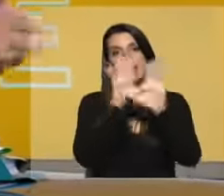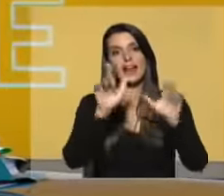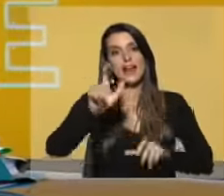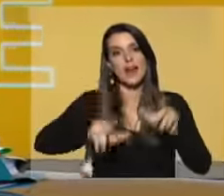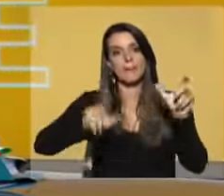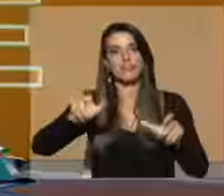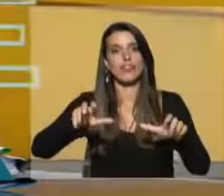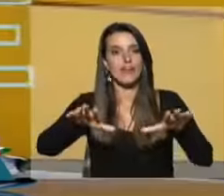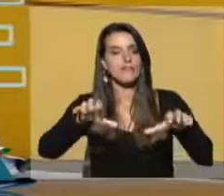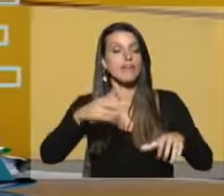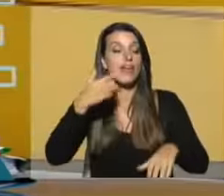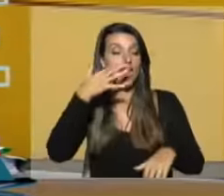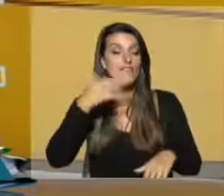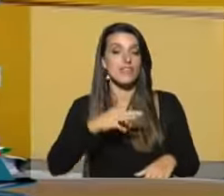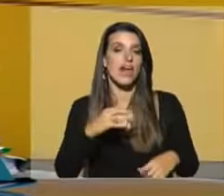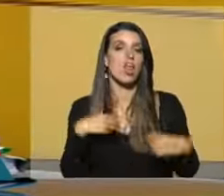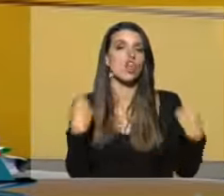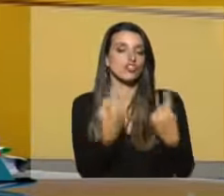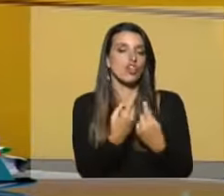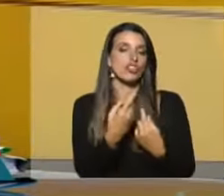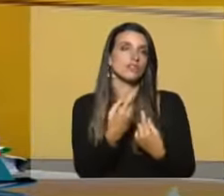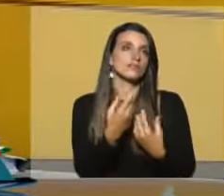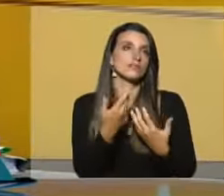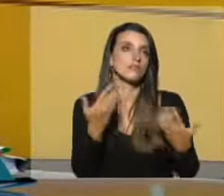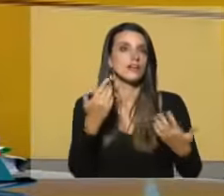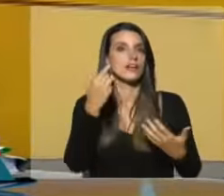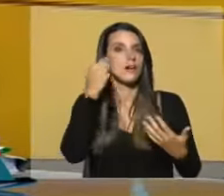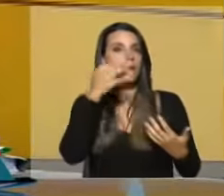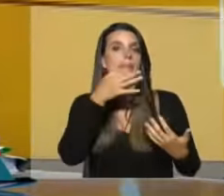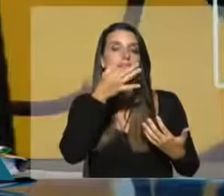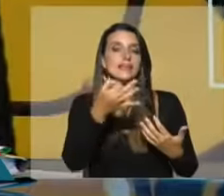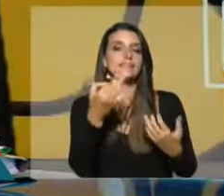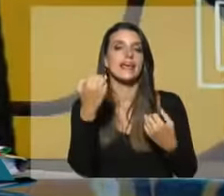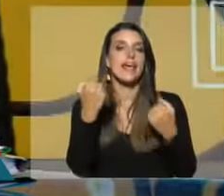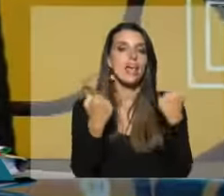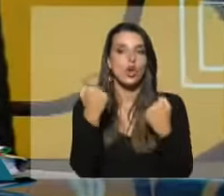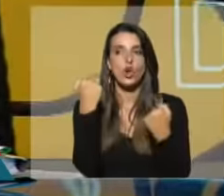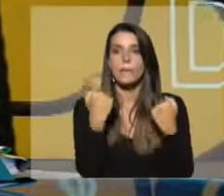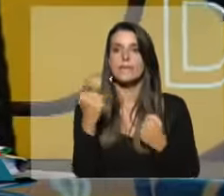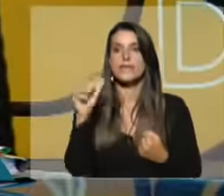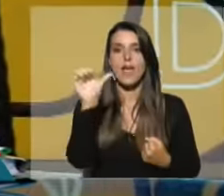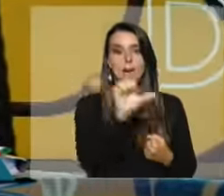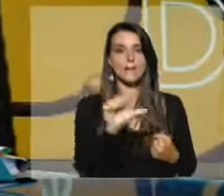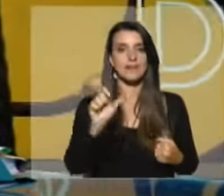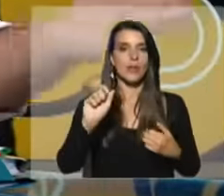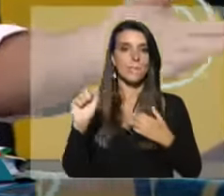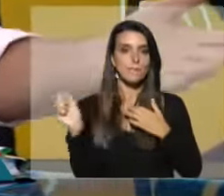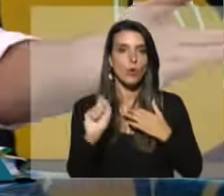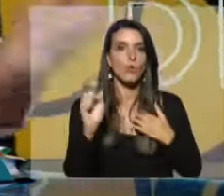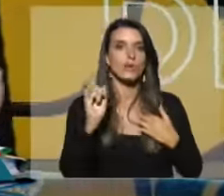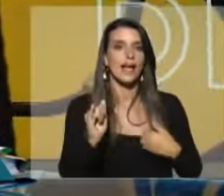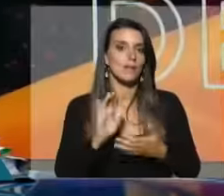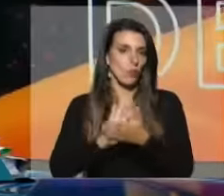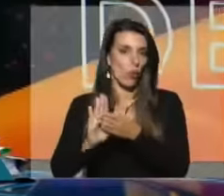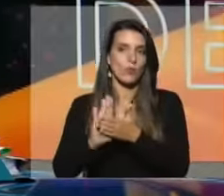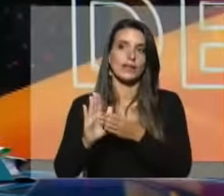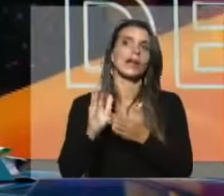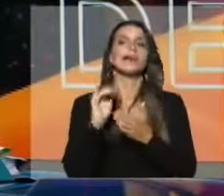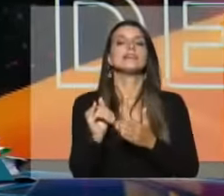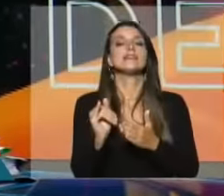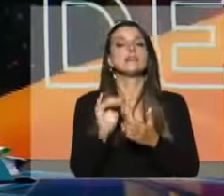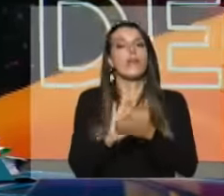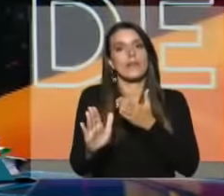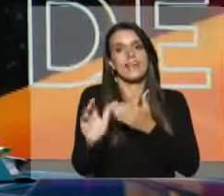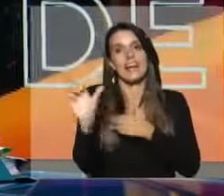ciudadanos, es cierto que nosotros hablamos de lo que era el tema economía y empresas públicas y así la producción lo dijo